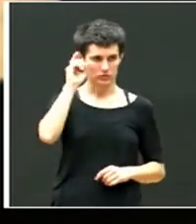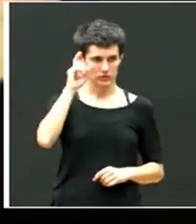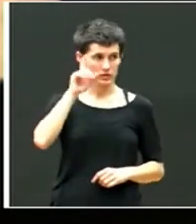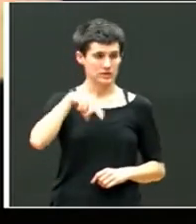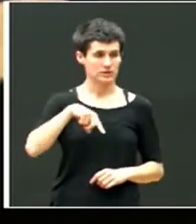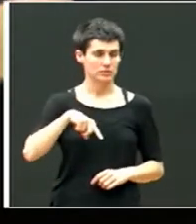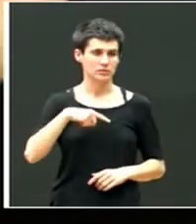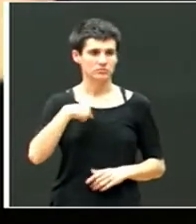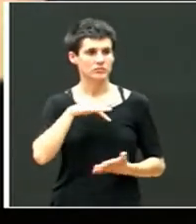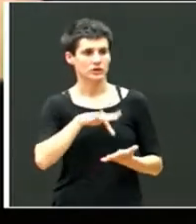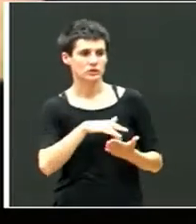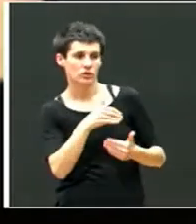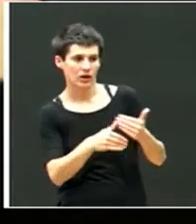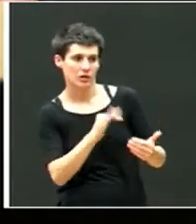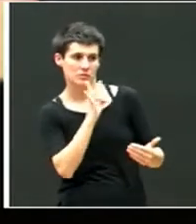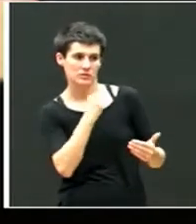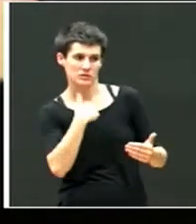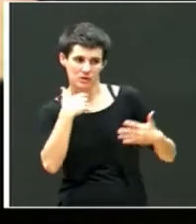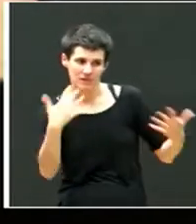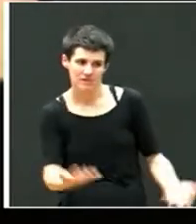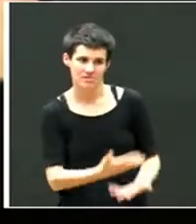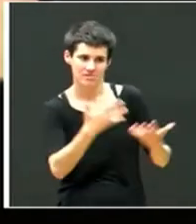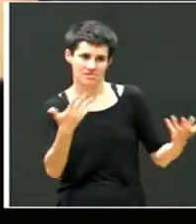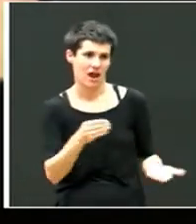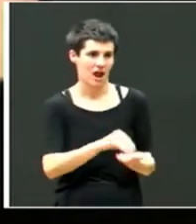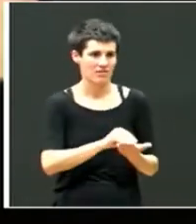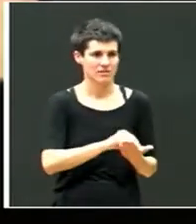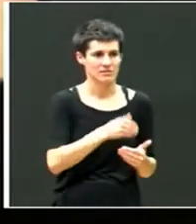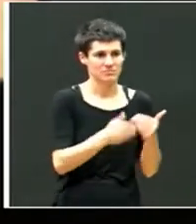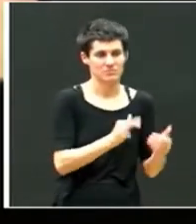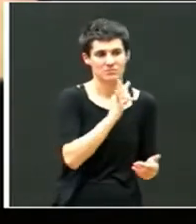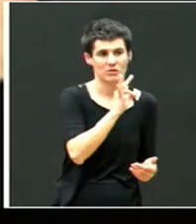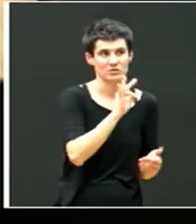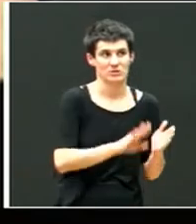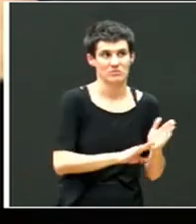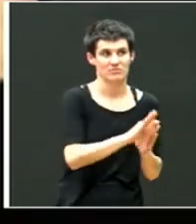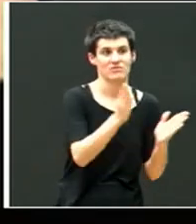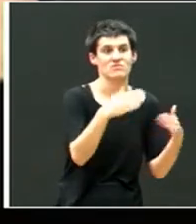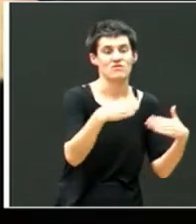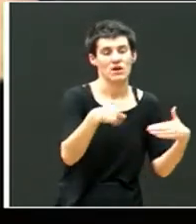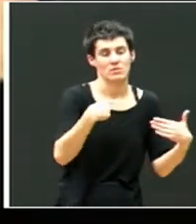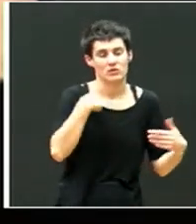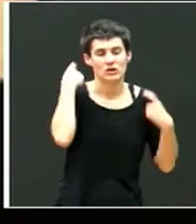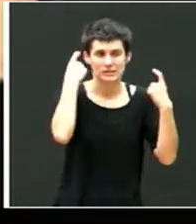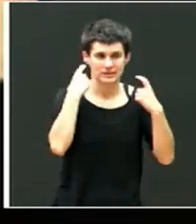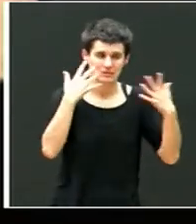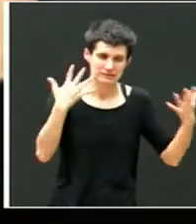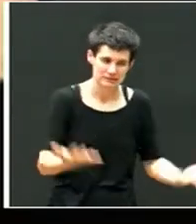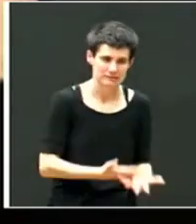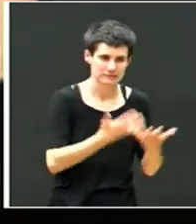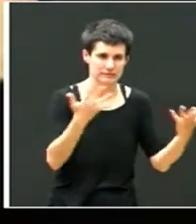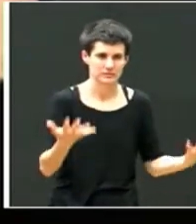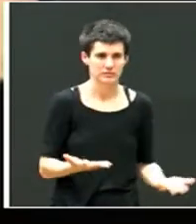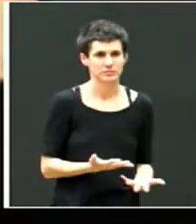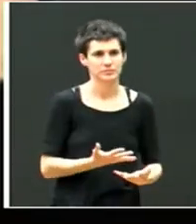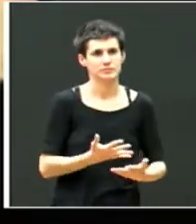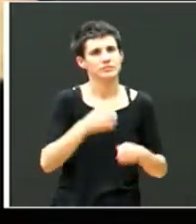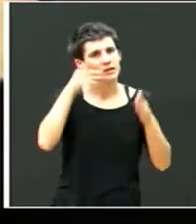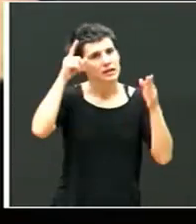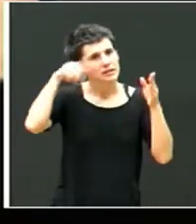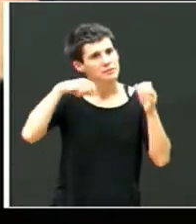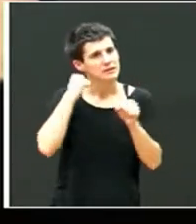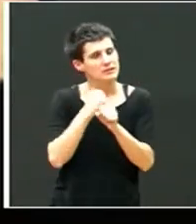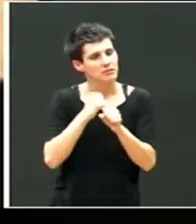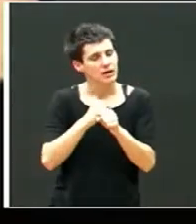progresos, y a veces, aunque no los hubiera, siempre no había progresos. Trabajando mucho la empatía, no era un niño